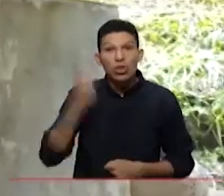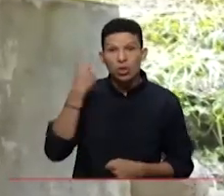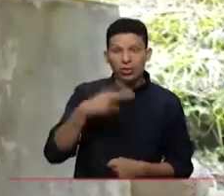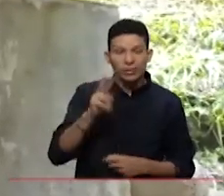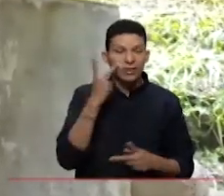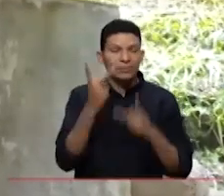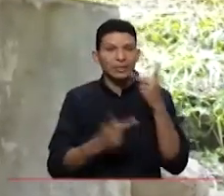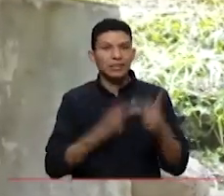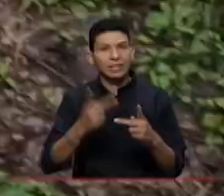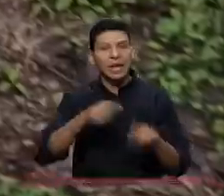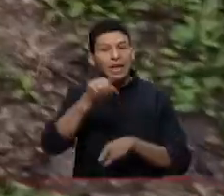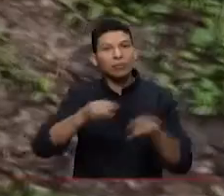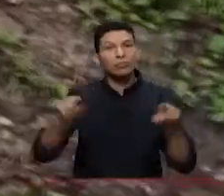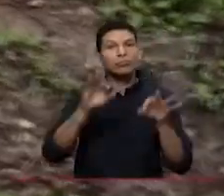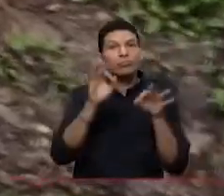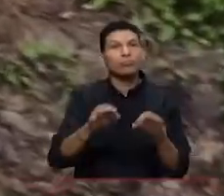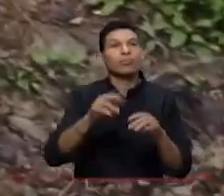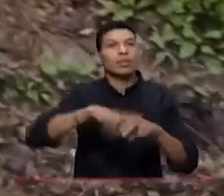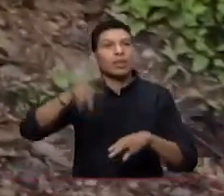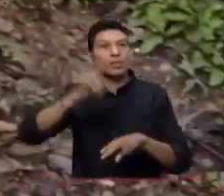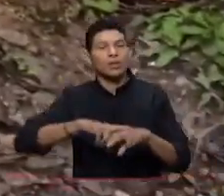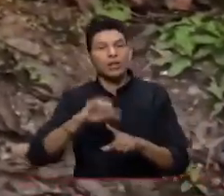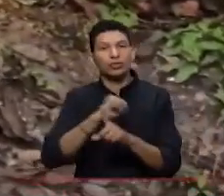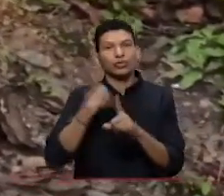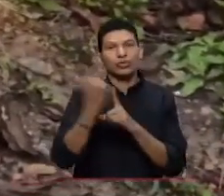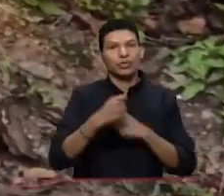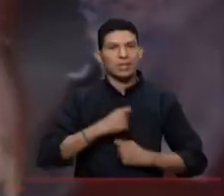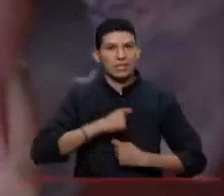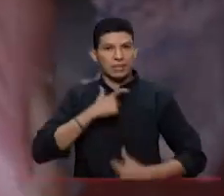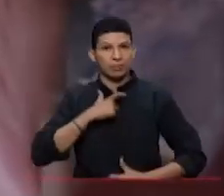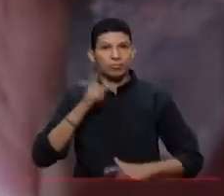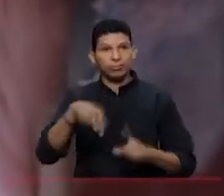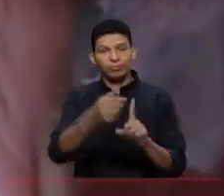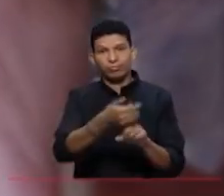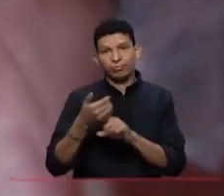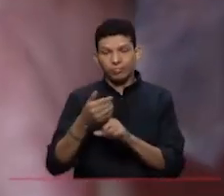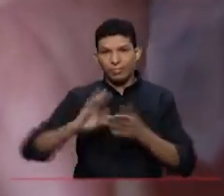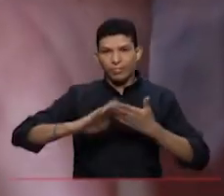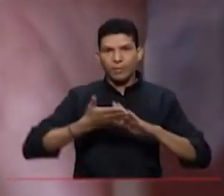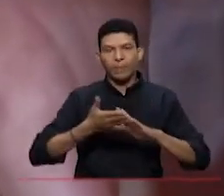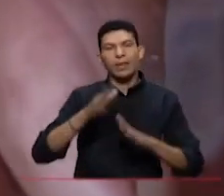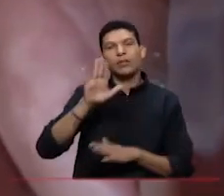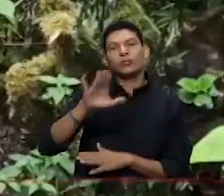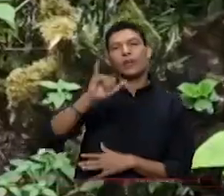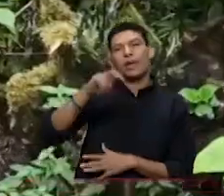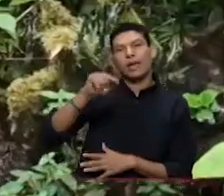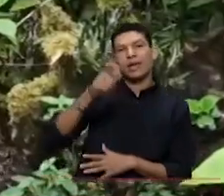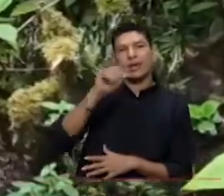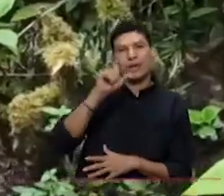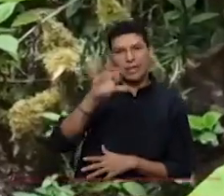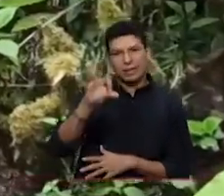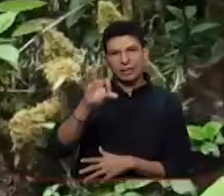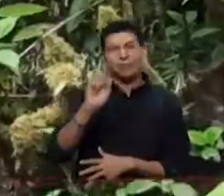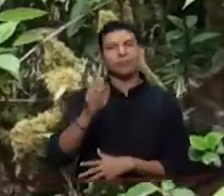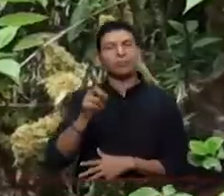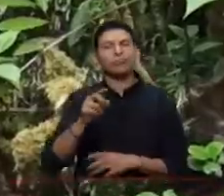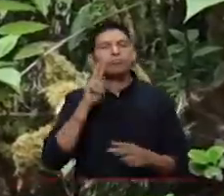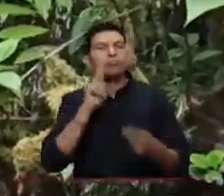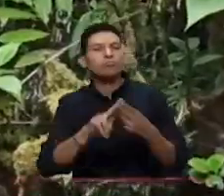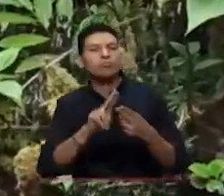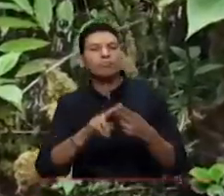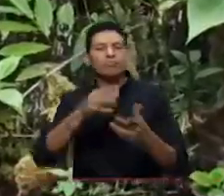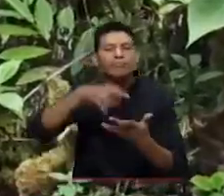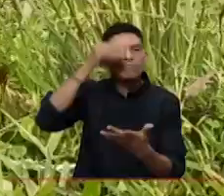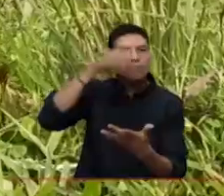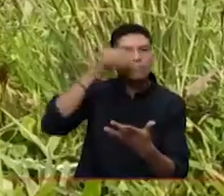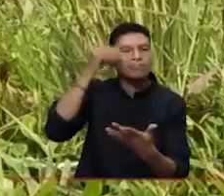visitaron algunas reservas naturales de la sociedad civil y la Reserva Natural Comunitaria Cerro del Inglés, donde conocieron, aprendieron